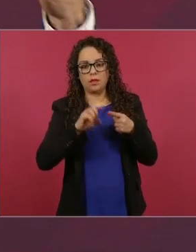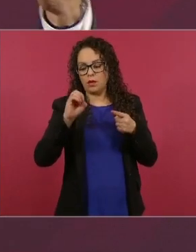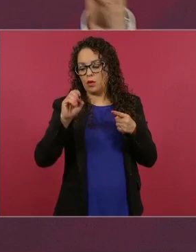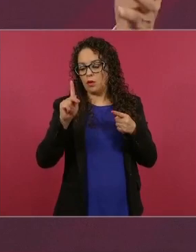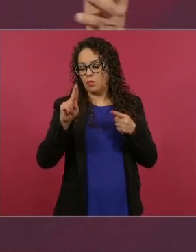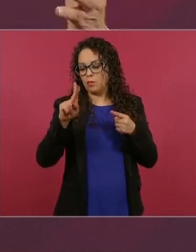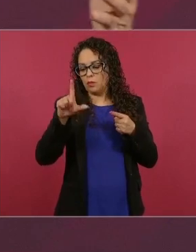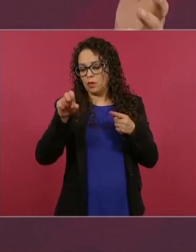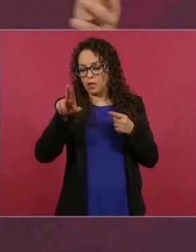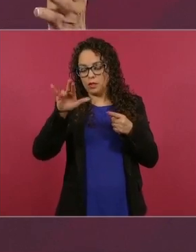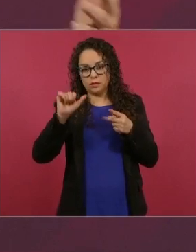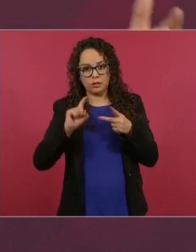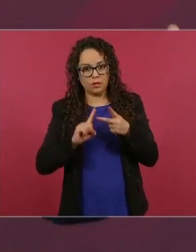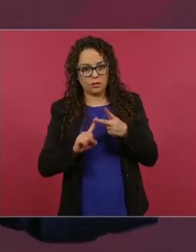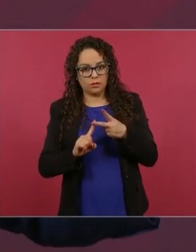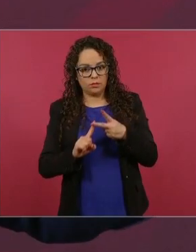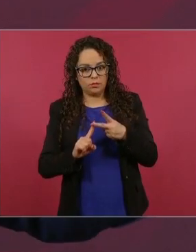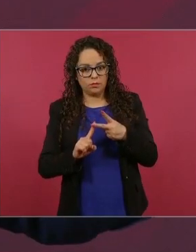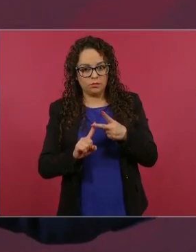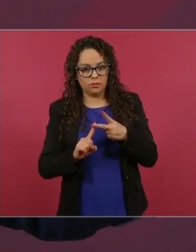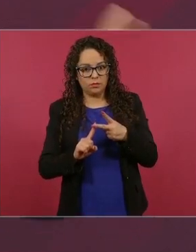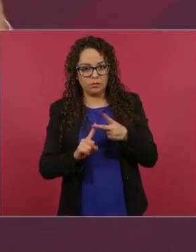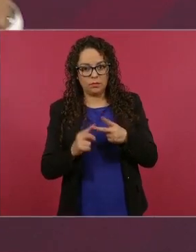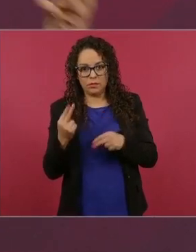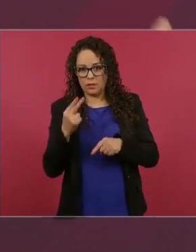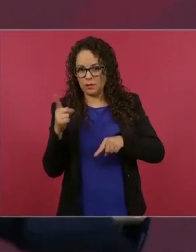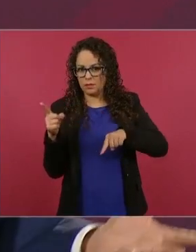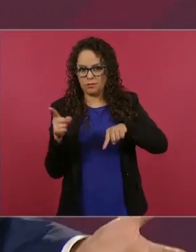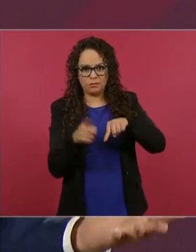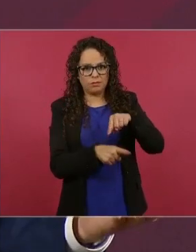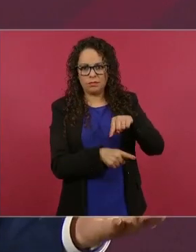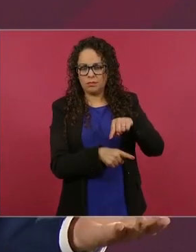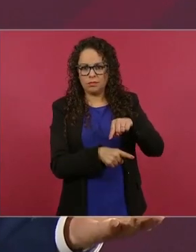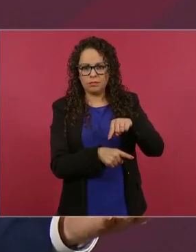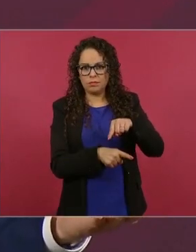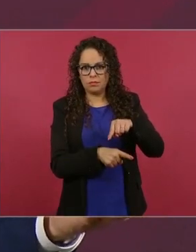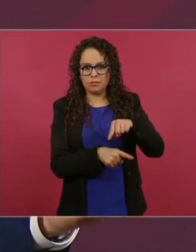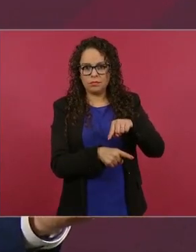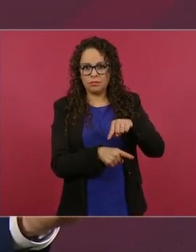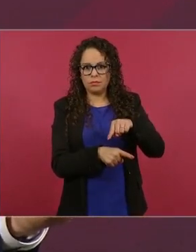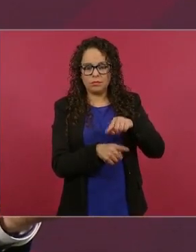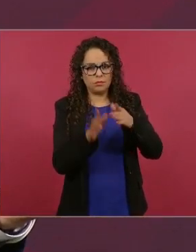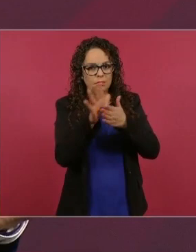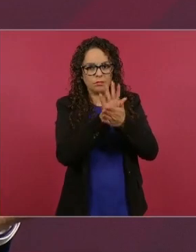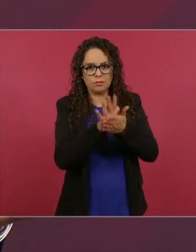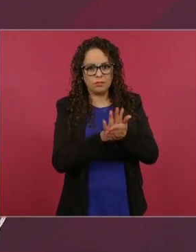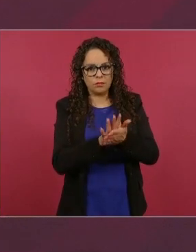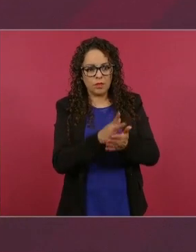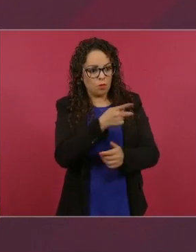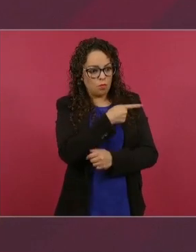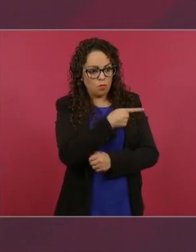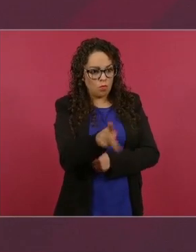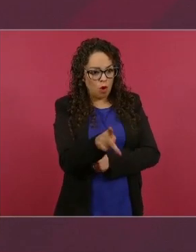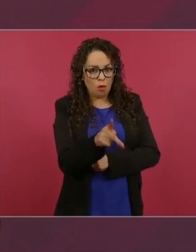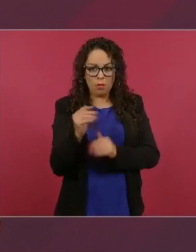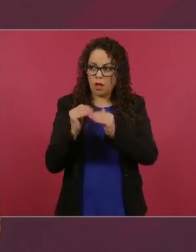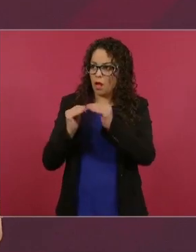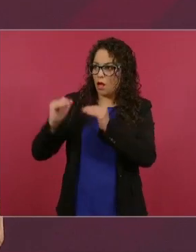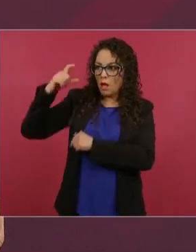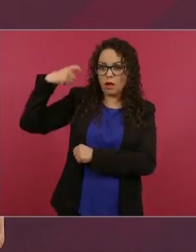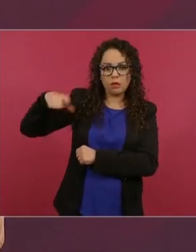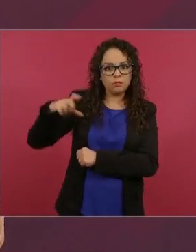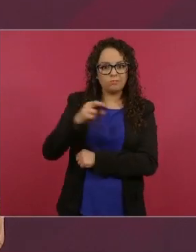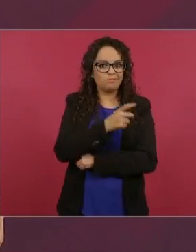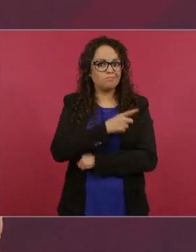México llegó a ser en el gobierno de Salinas el cuarto país